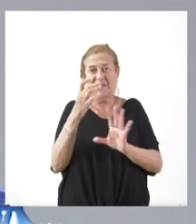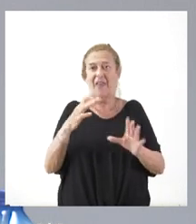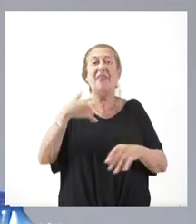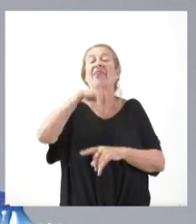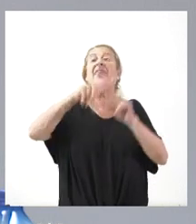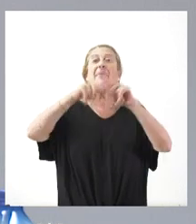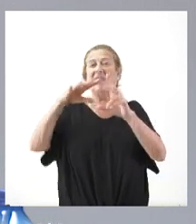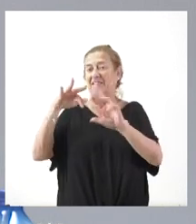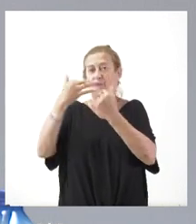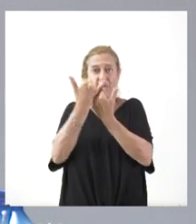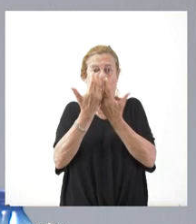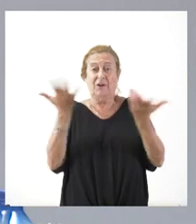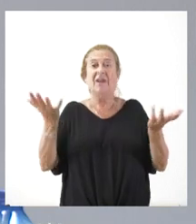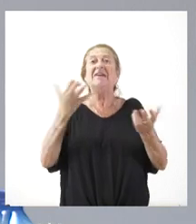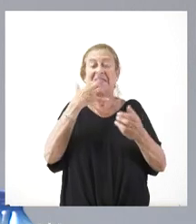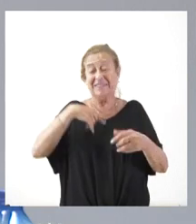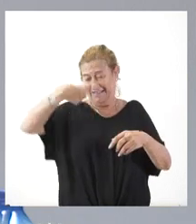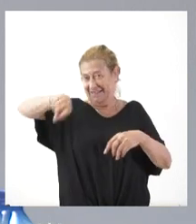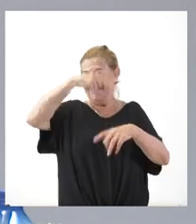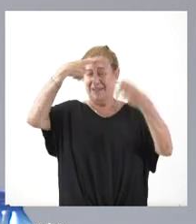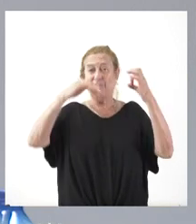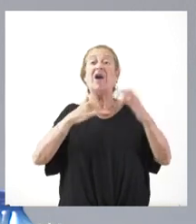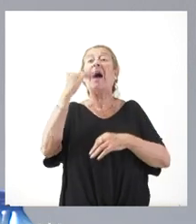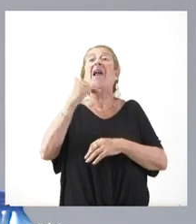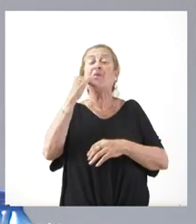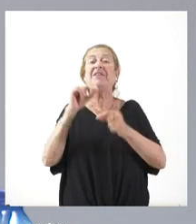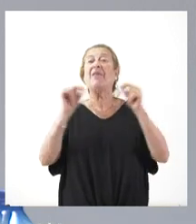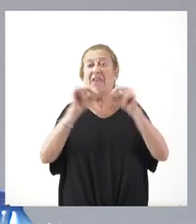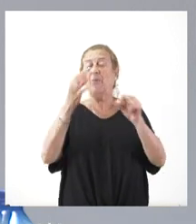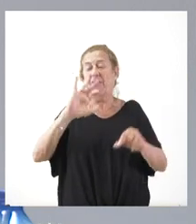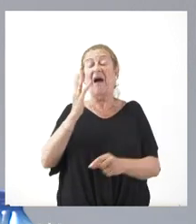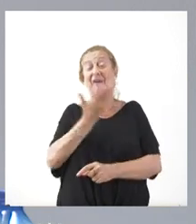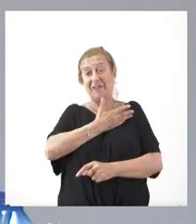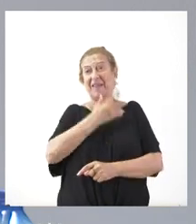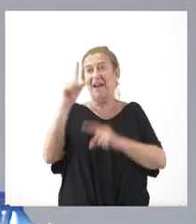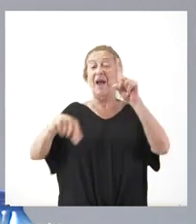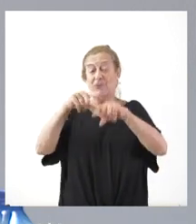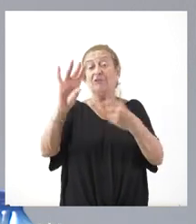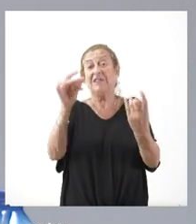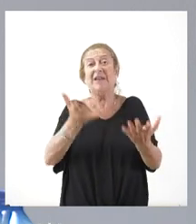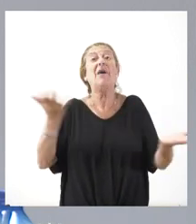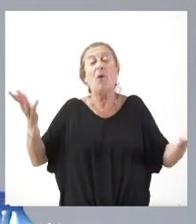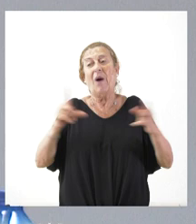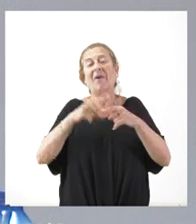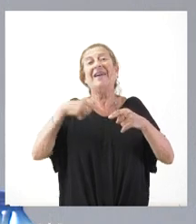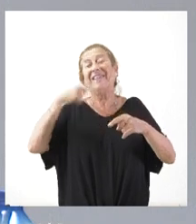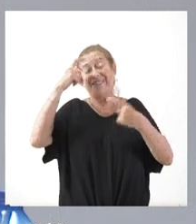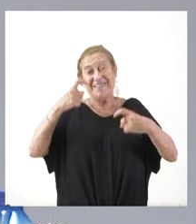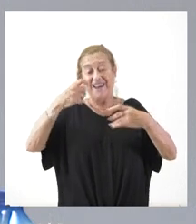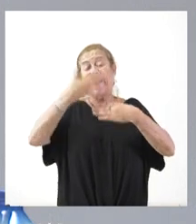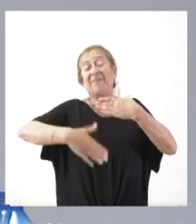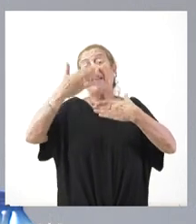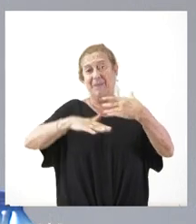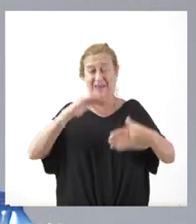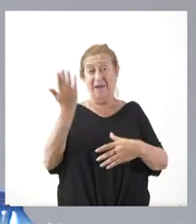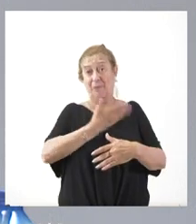de las circunstancias. Naturalmente, siendo conscientes que algunas de estas medidas pueden causar algún perjuicio y, por tanto, limitando el perjuicio en la medida